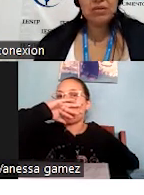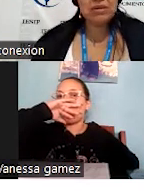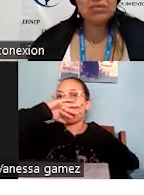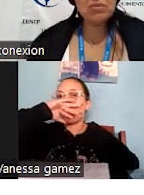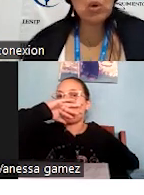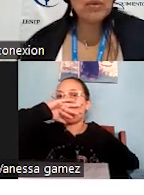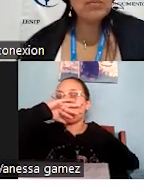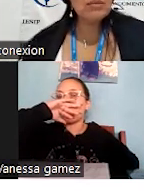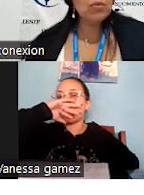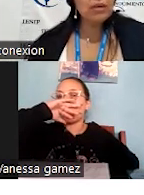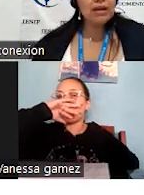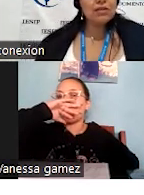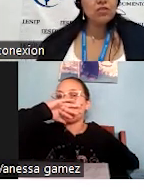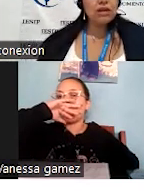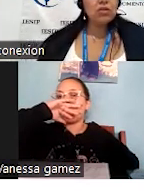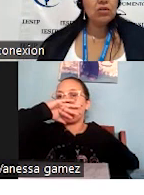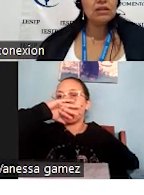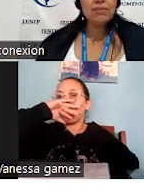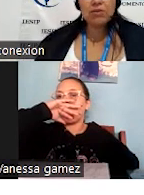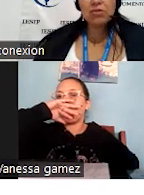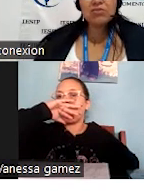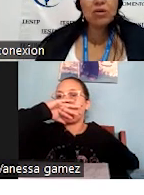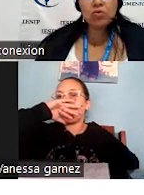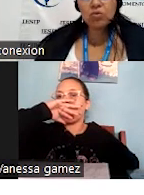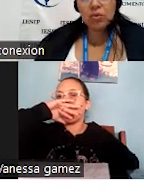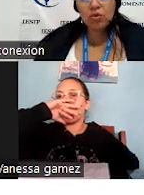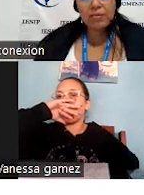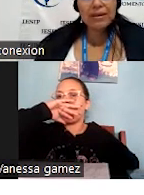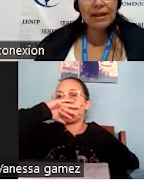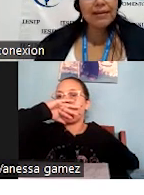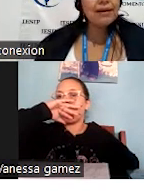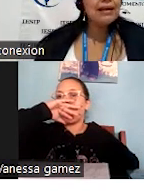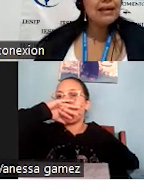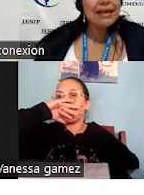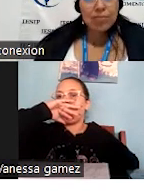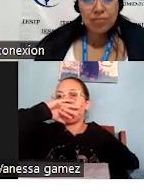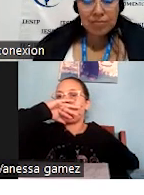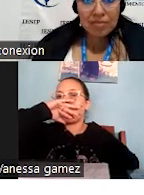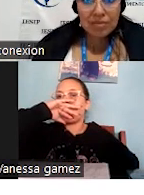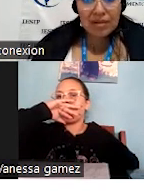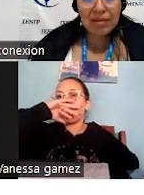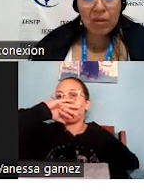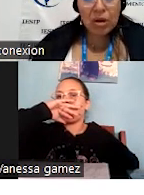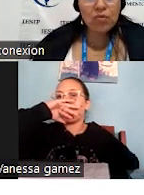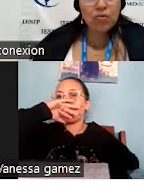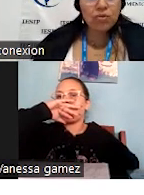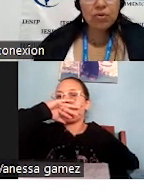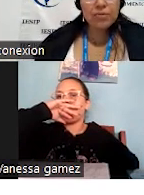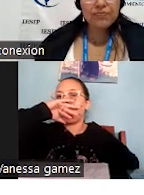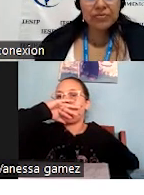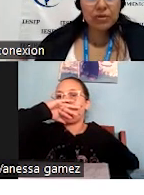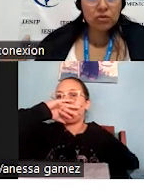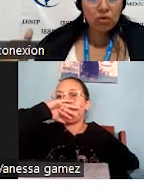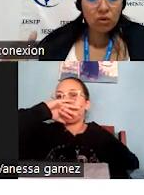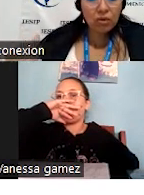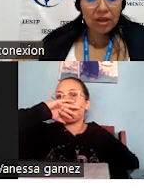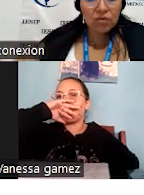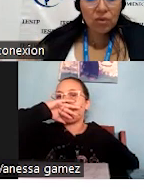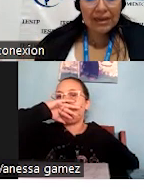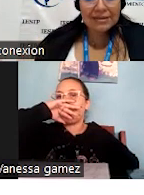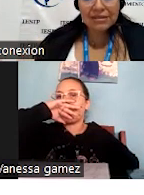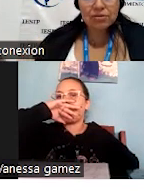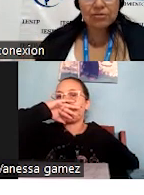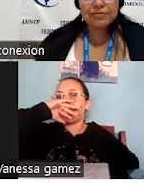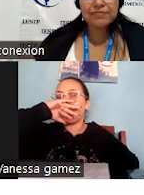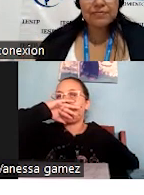mucho, pero bueno, no, vamos a tomar las acciones correctivas, no, no, no toman nada, y en un futuro, todo